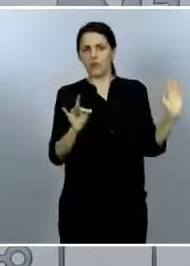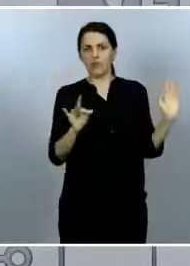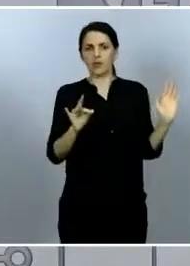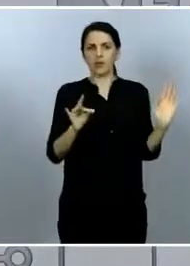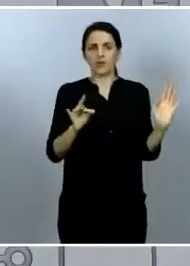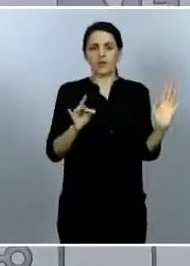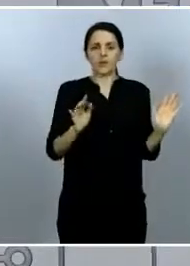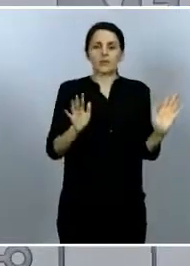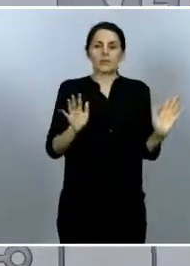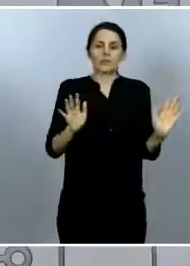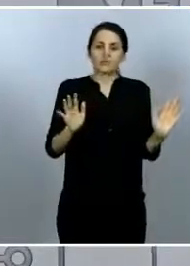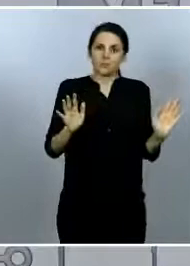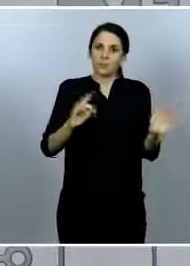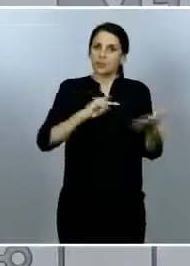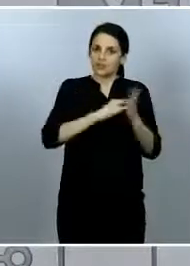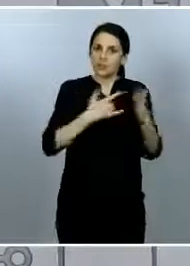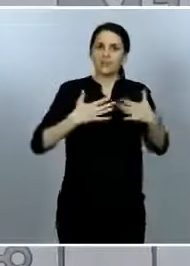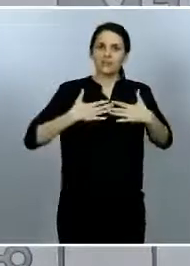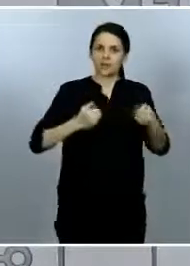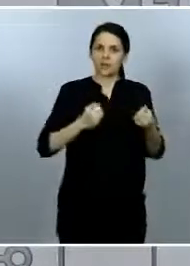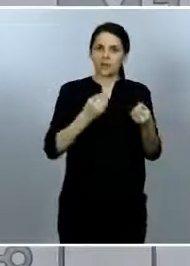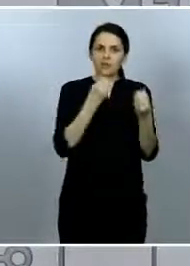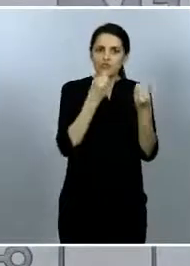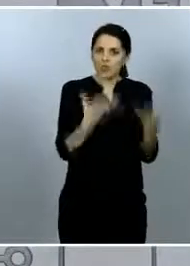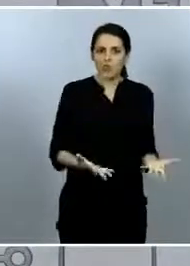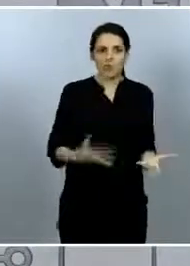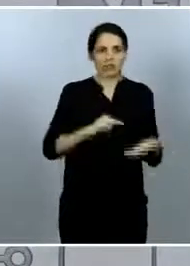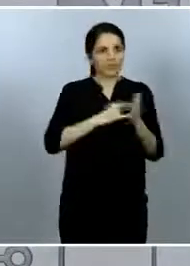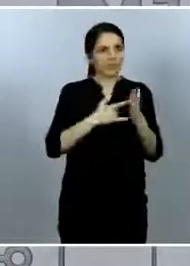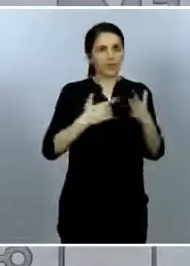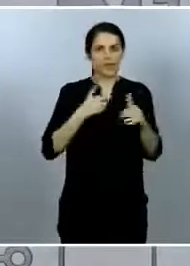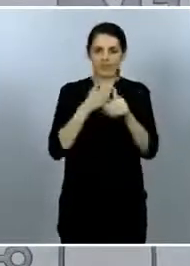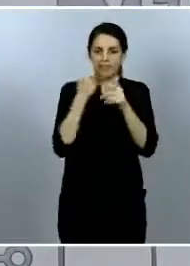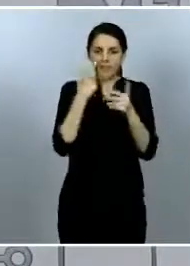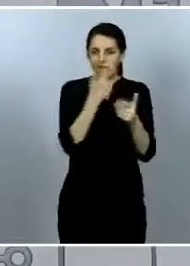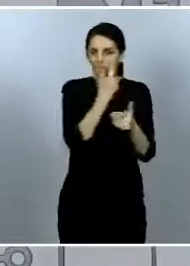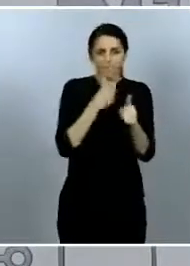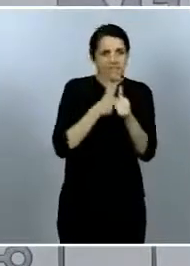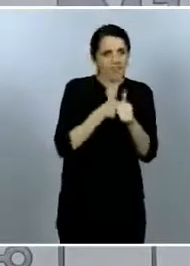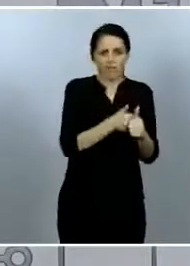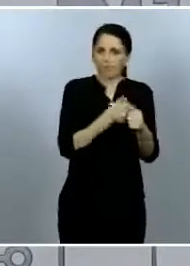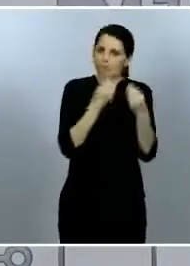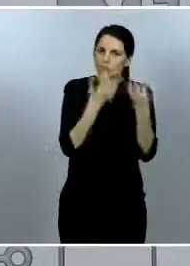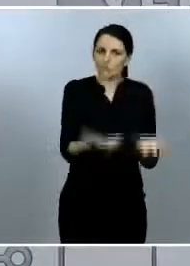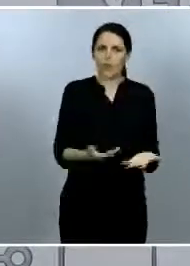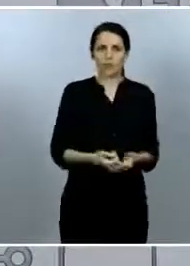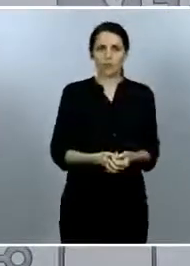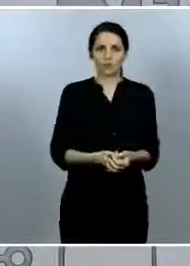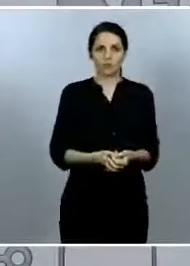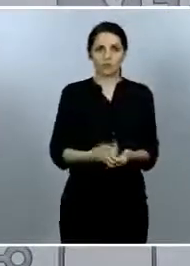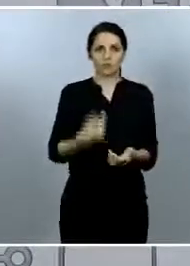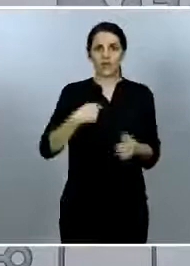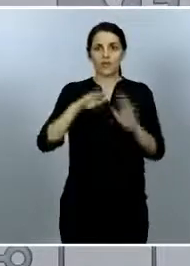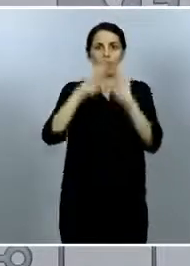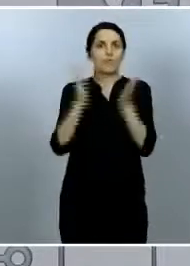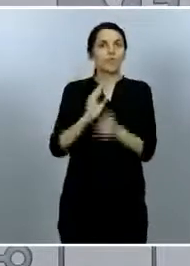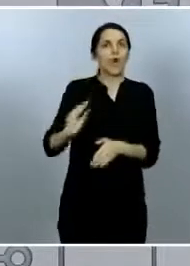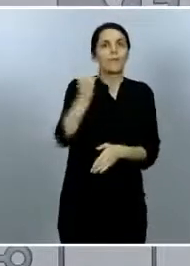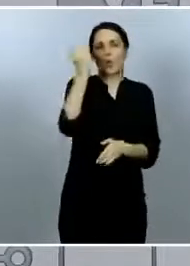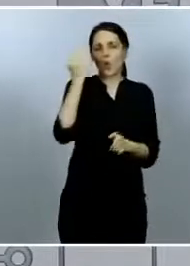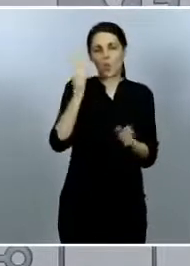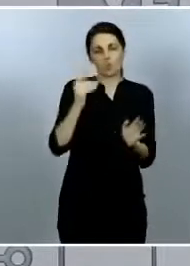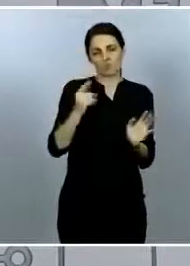tenemos un muy buen sistema de vigilancia no les puedo decir si es el mejor del mundo sí que estará entre los buenos